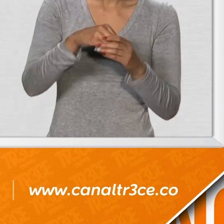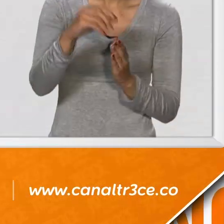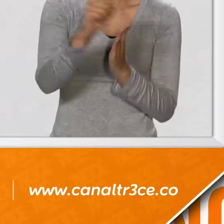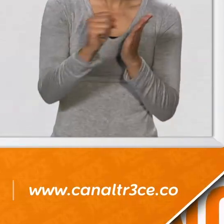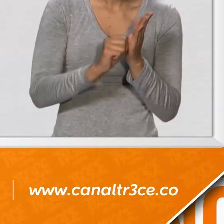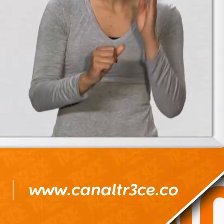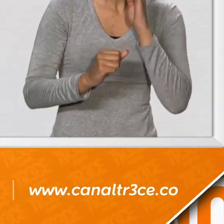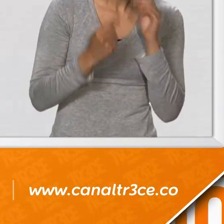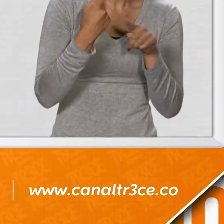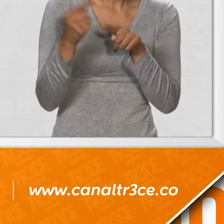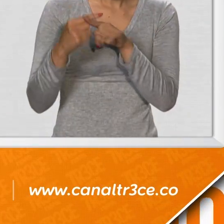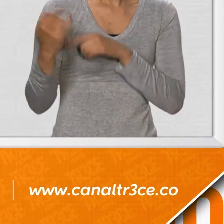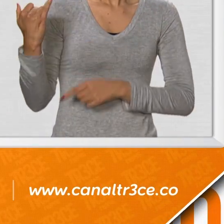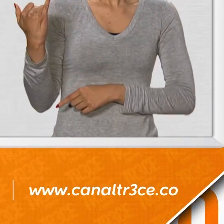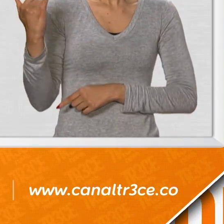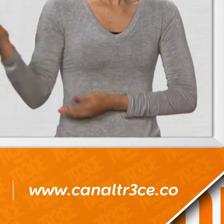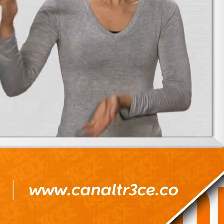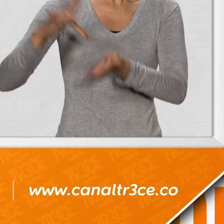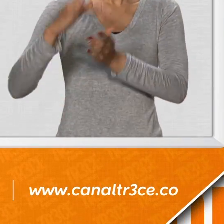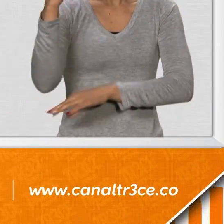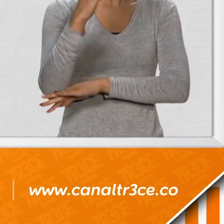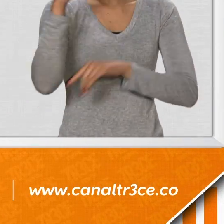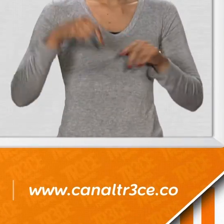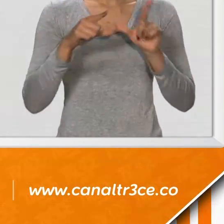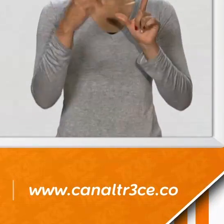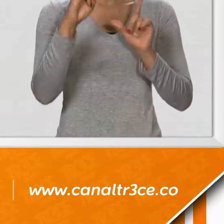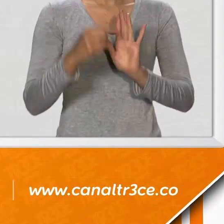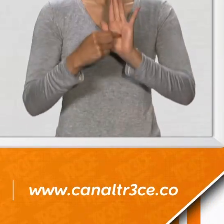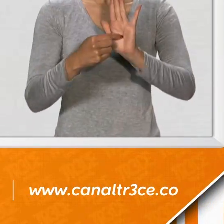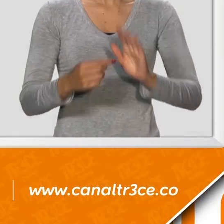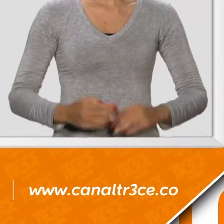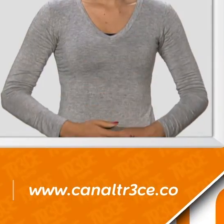tecnológicos que aterrizan en Colombia, primero aquí en 13 News.